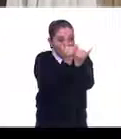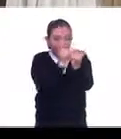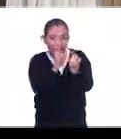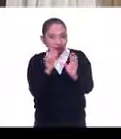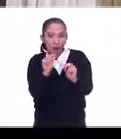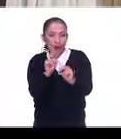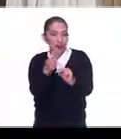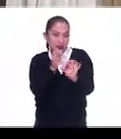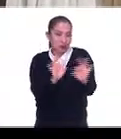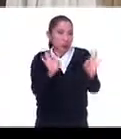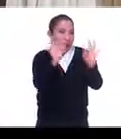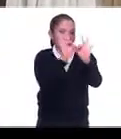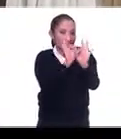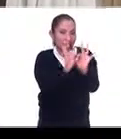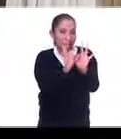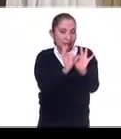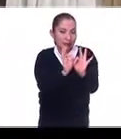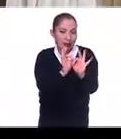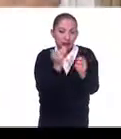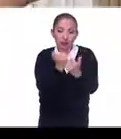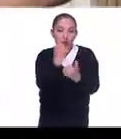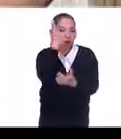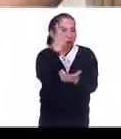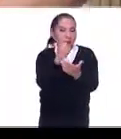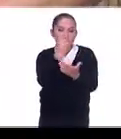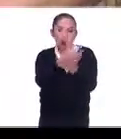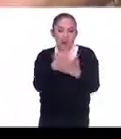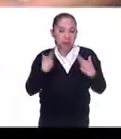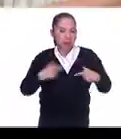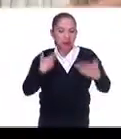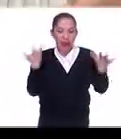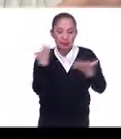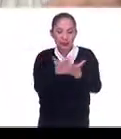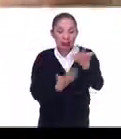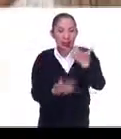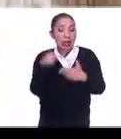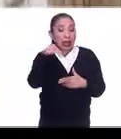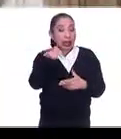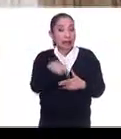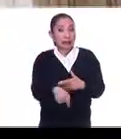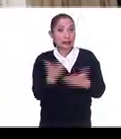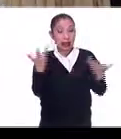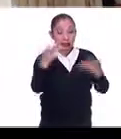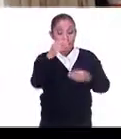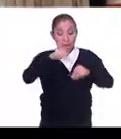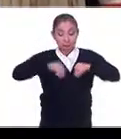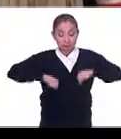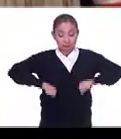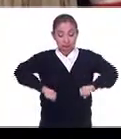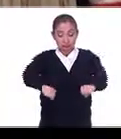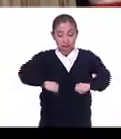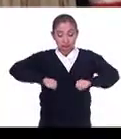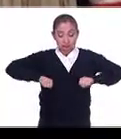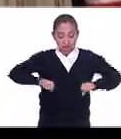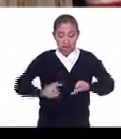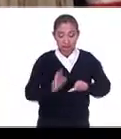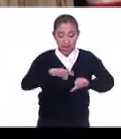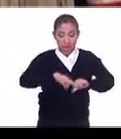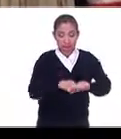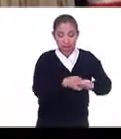ellas es importante. Claro. Esto puede haberse llevado nada más de tejido,